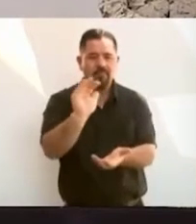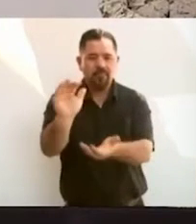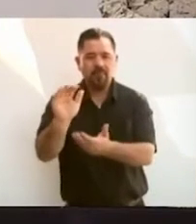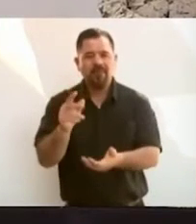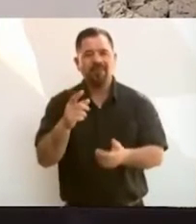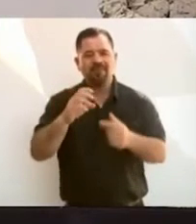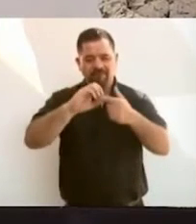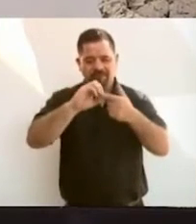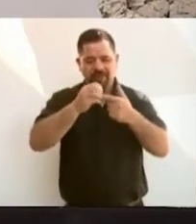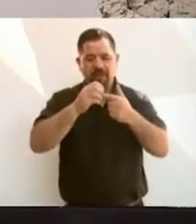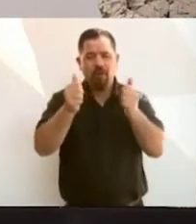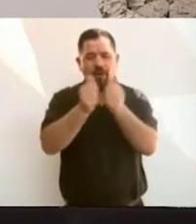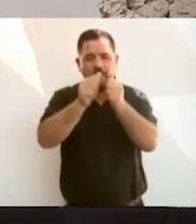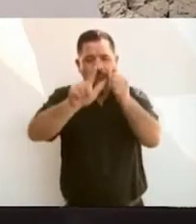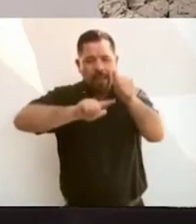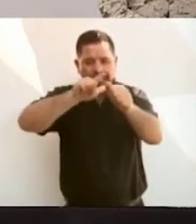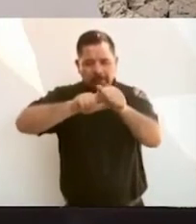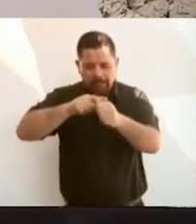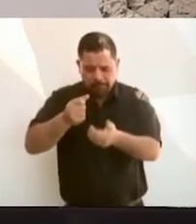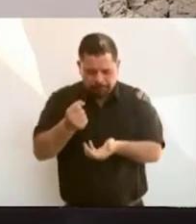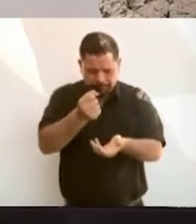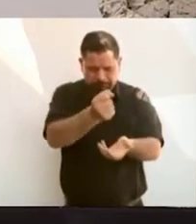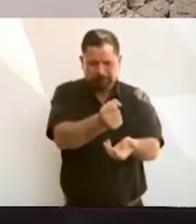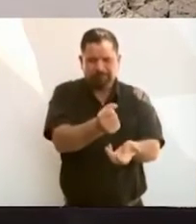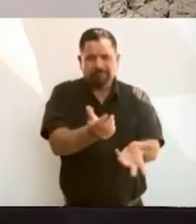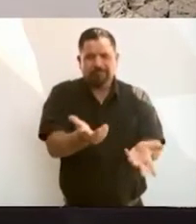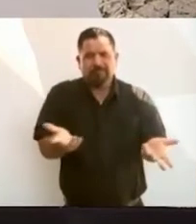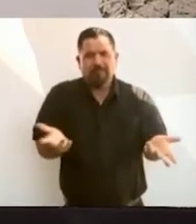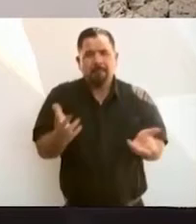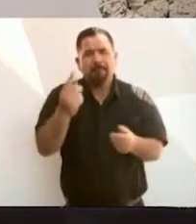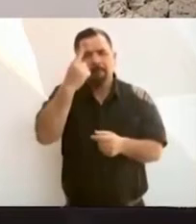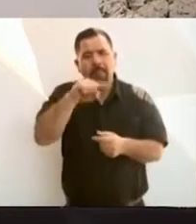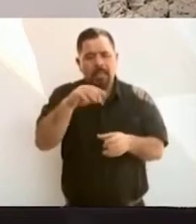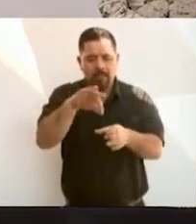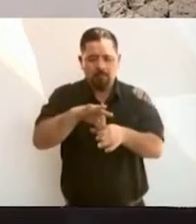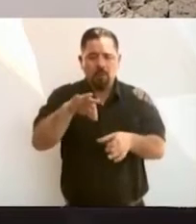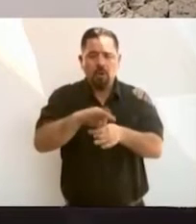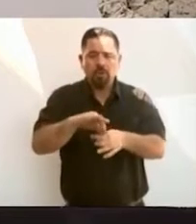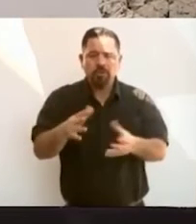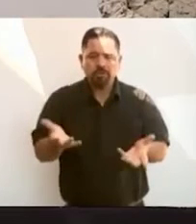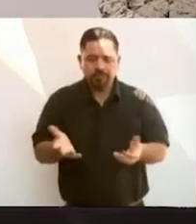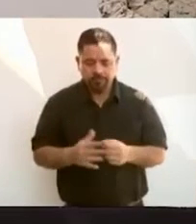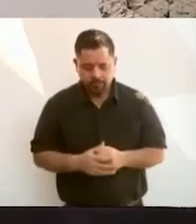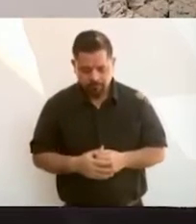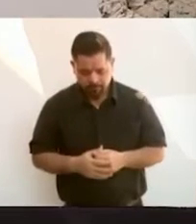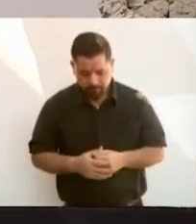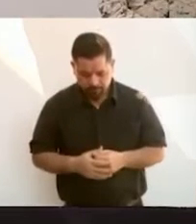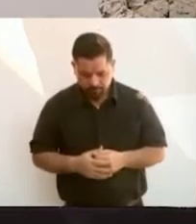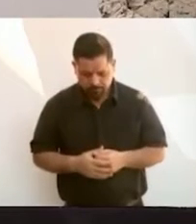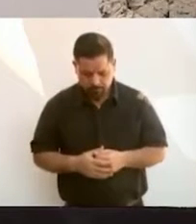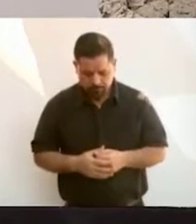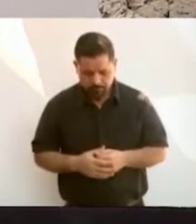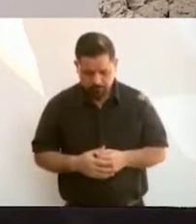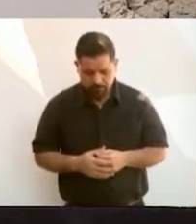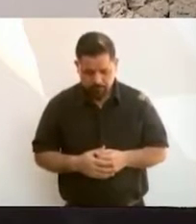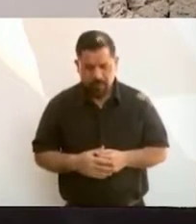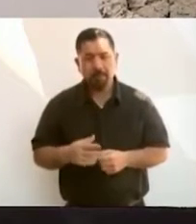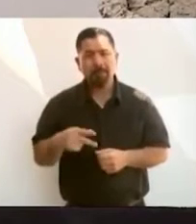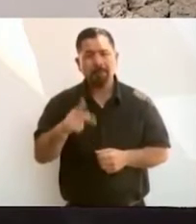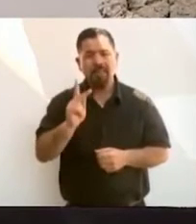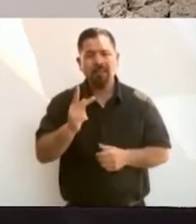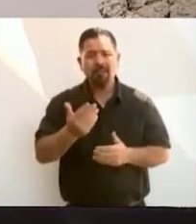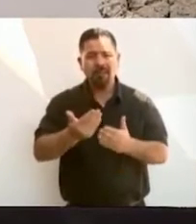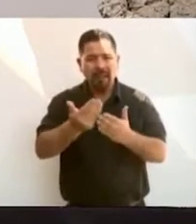para obtener los votos. Pero no había una